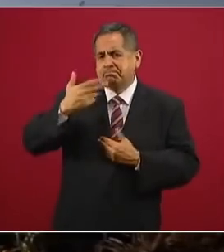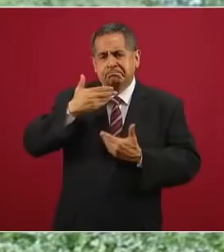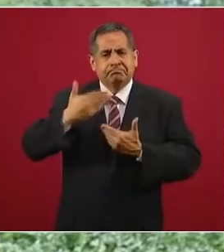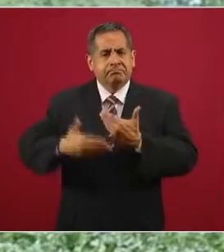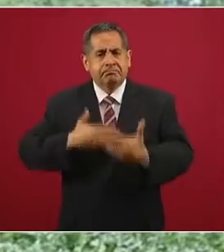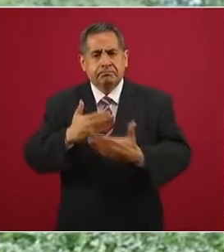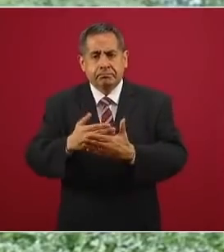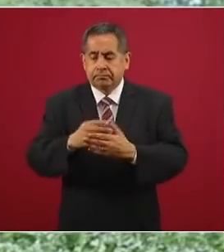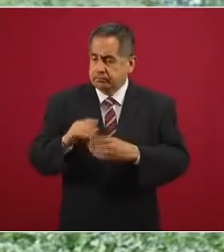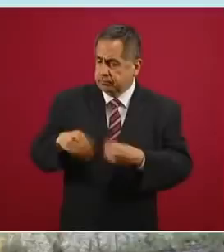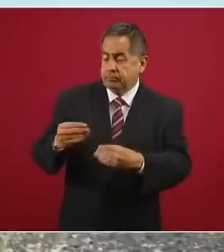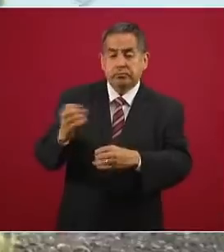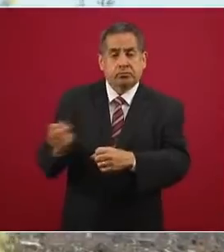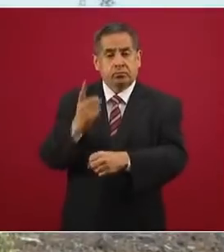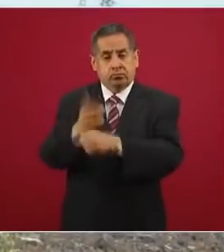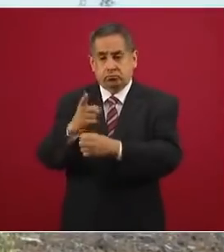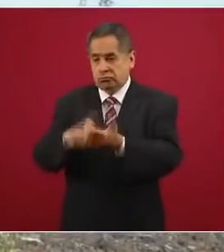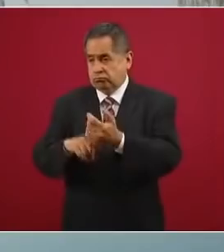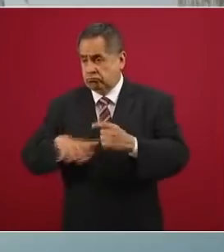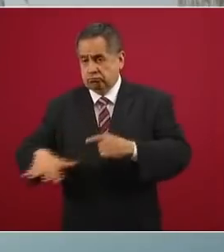oportunidades que existen en la región.